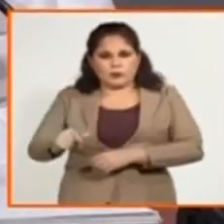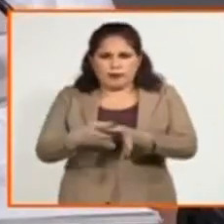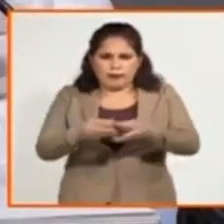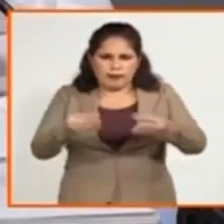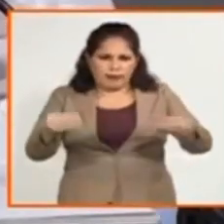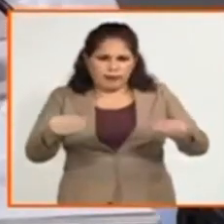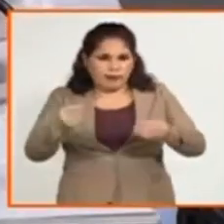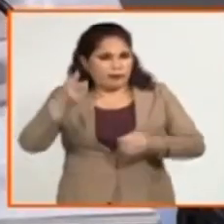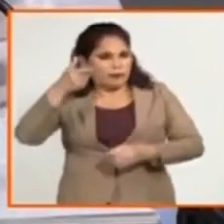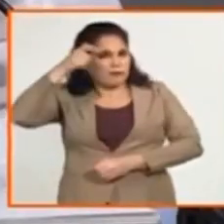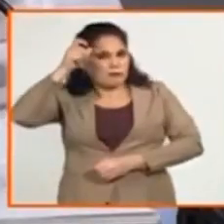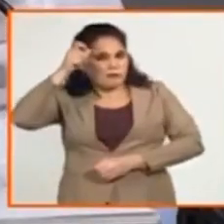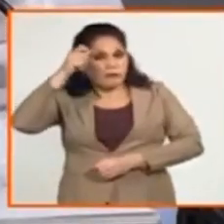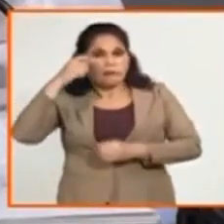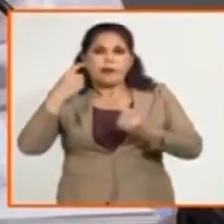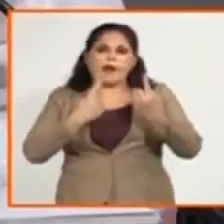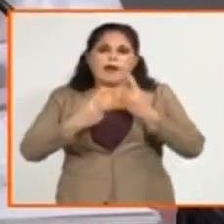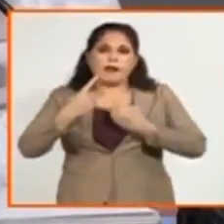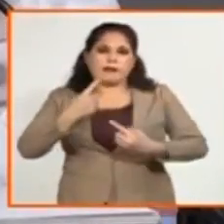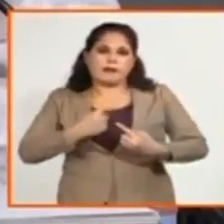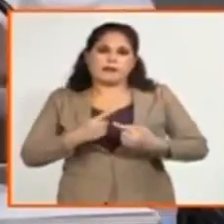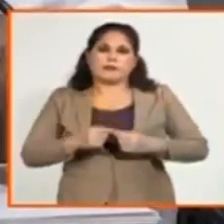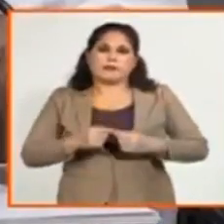agropecuaria para buscar explotar toda la tierra con eficiencia. Por tanto, definitiva es lo hace